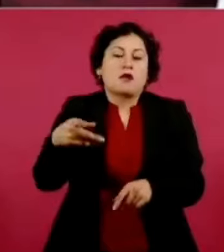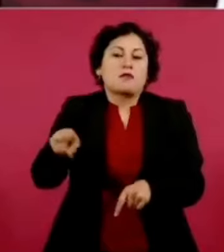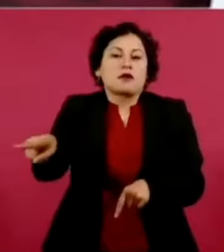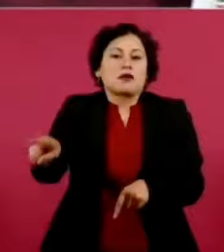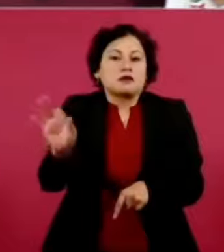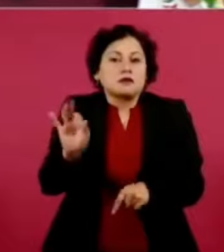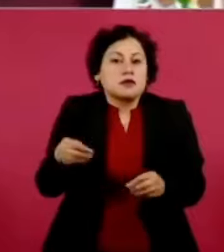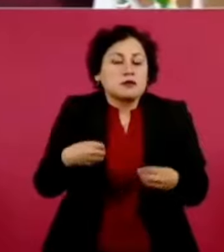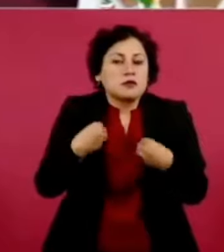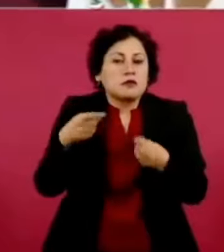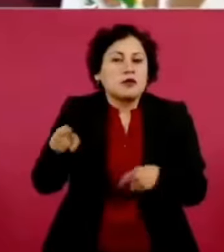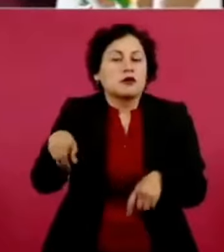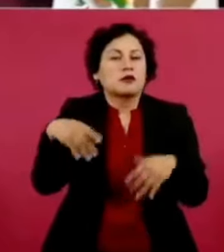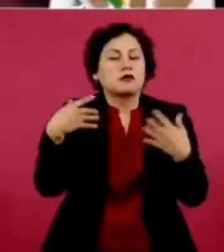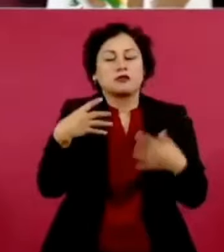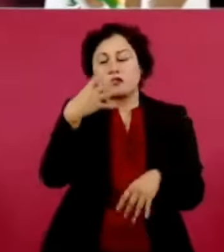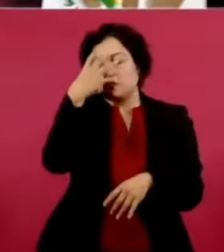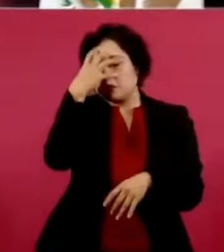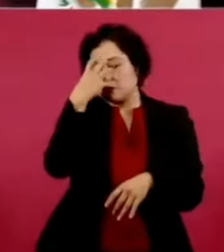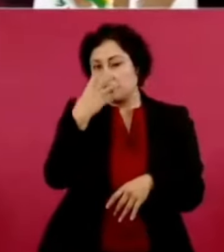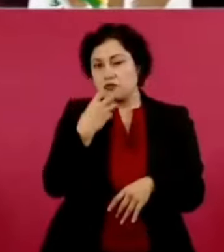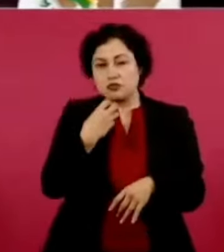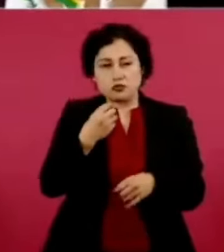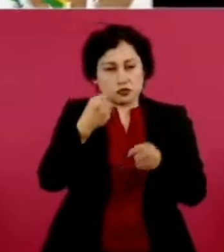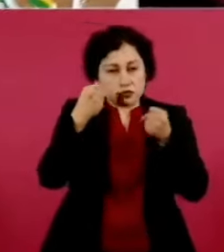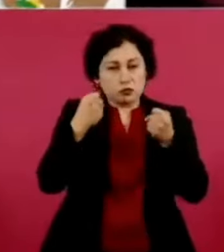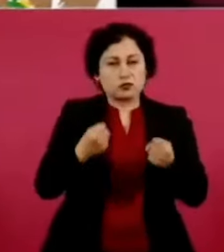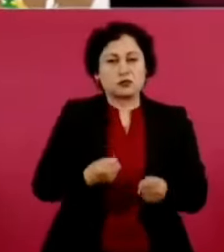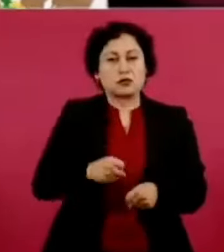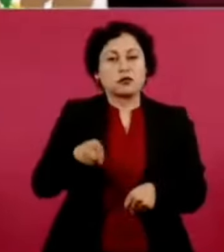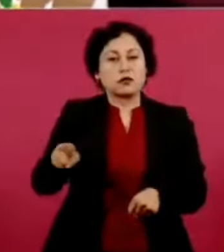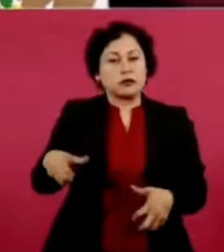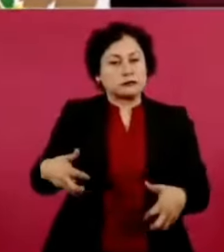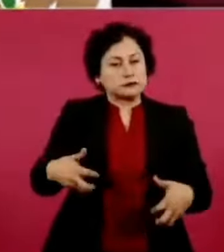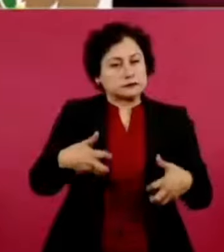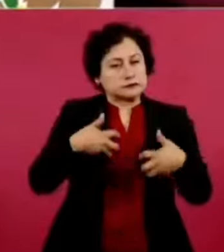muy molesto,